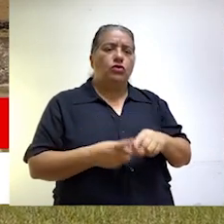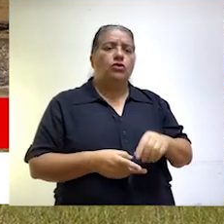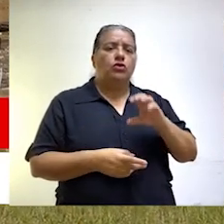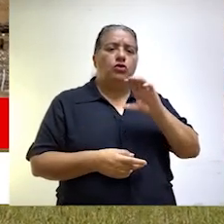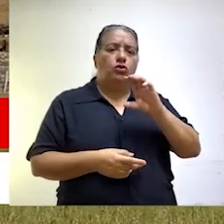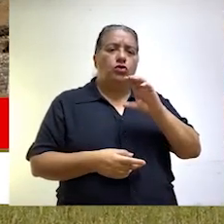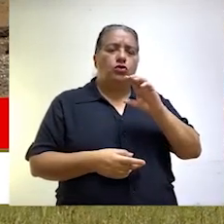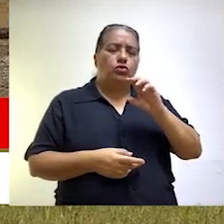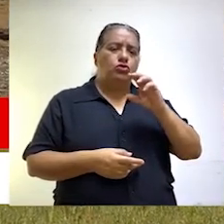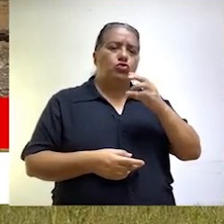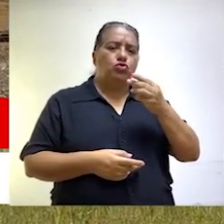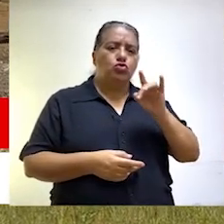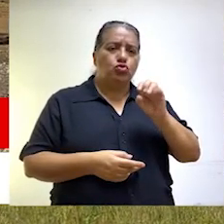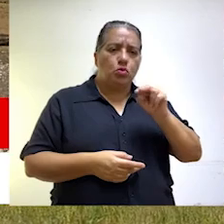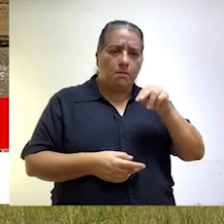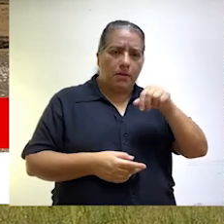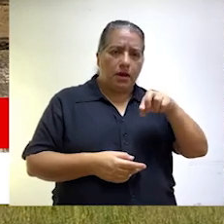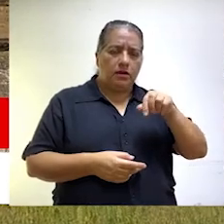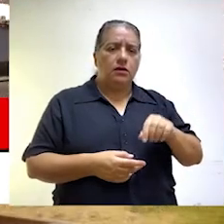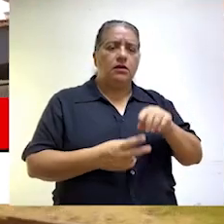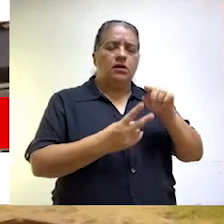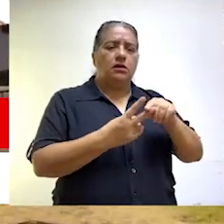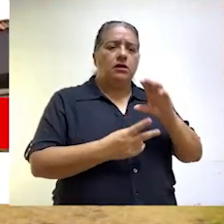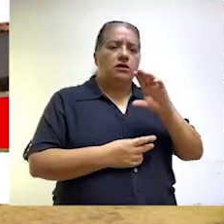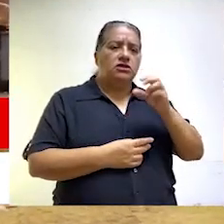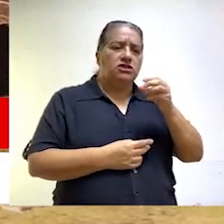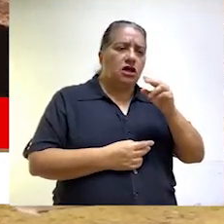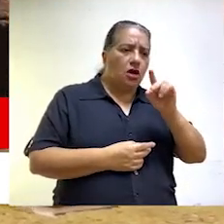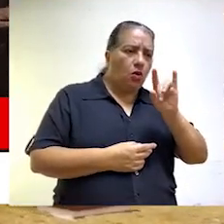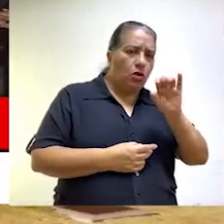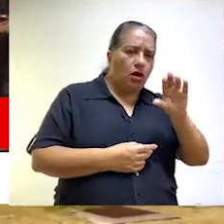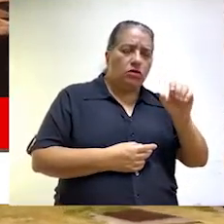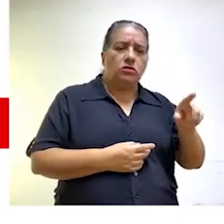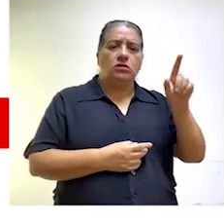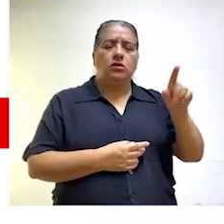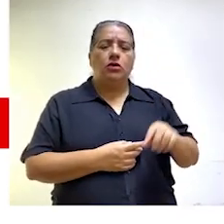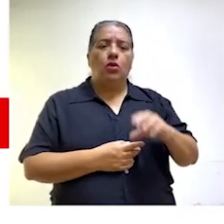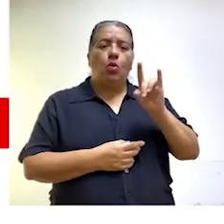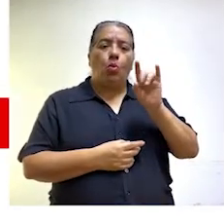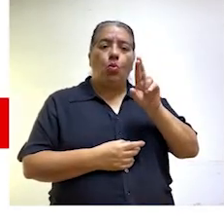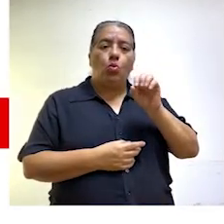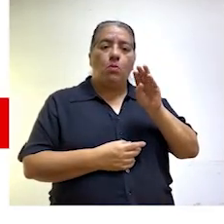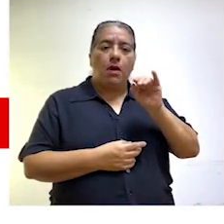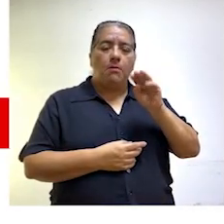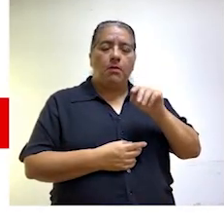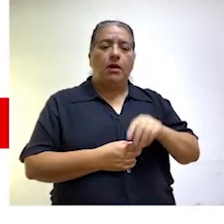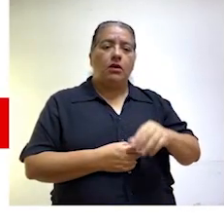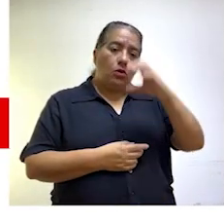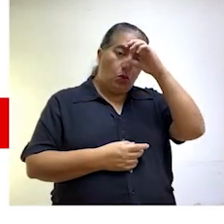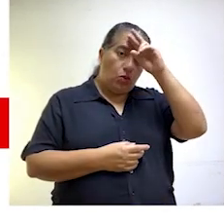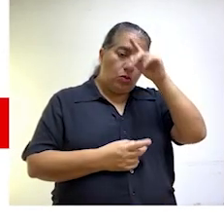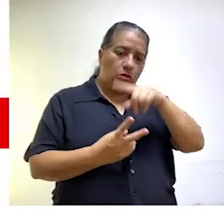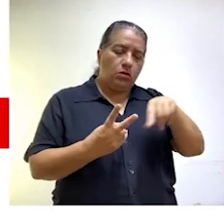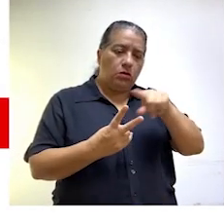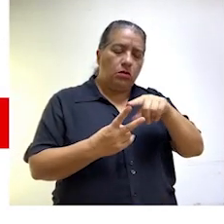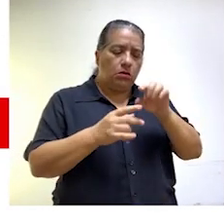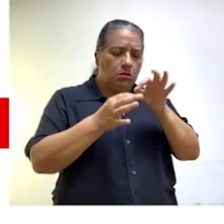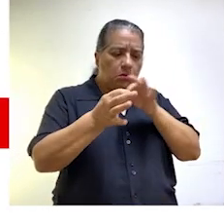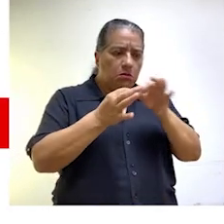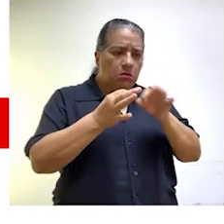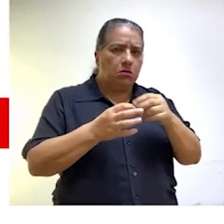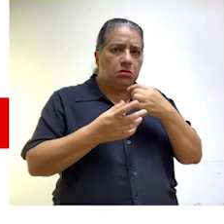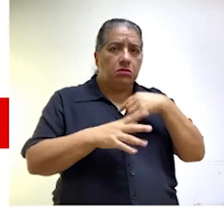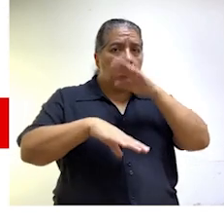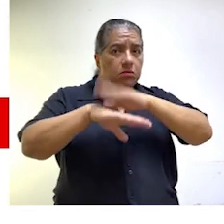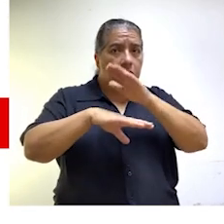y Chaoyacocha, en la provincia de Urubamba, así como en la provincia de Cusco. Los resultados de nuestros informes de control, que detallan los